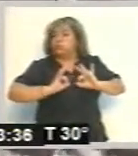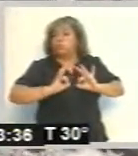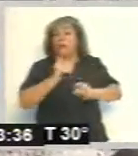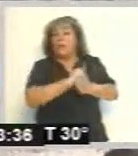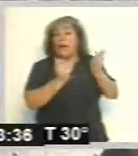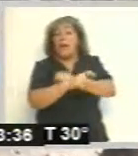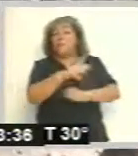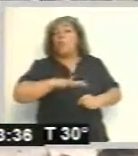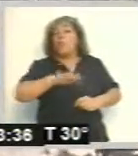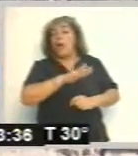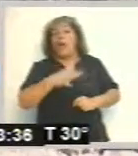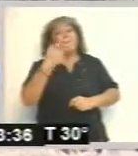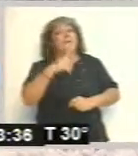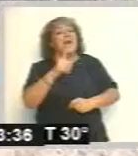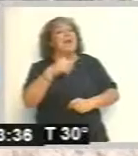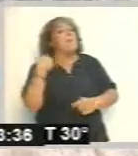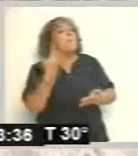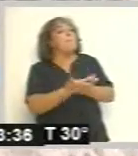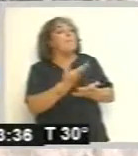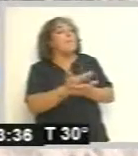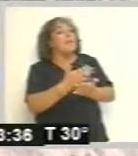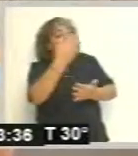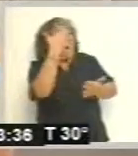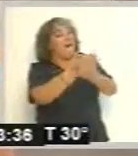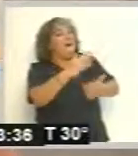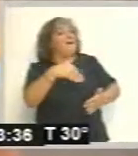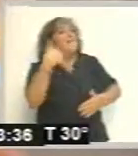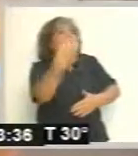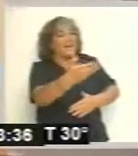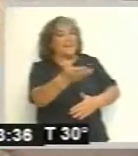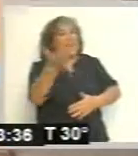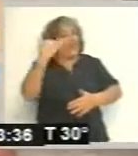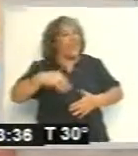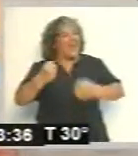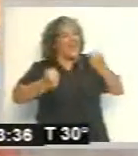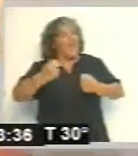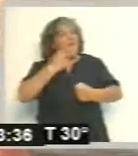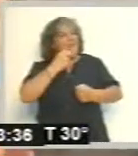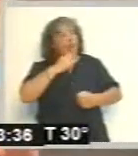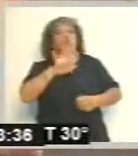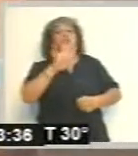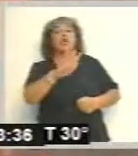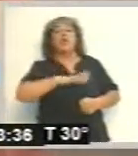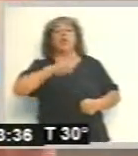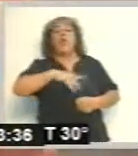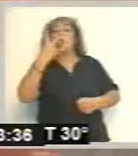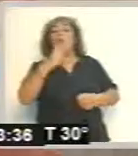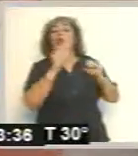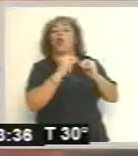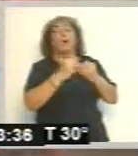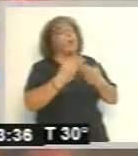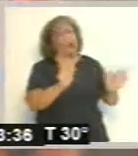traslado para esa parte, pero nosotros pretendíamos que nos den parte del canchón. Cinco puestos, porque habían dos compañeros que ya habían